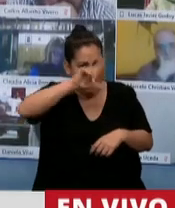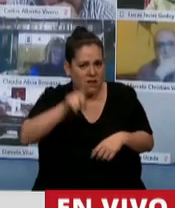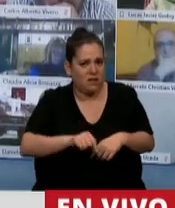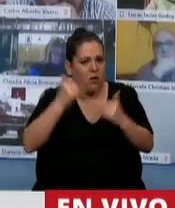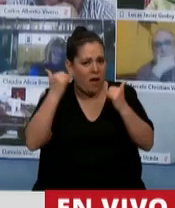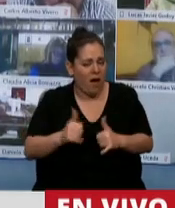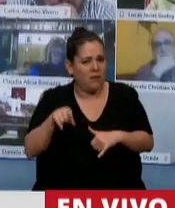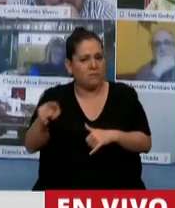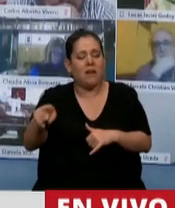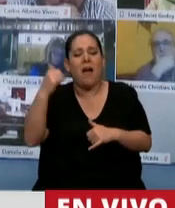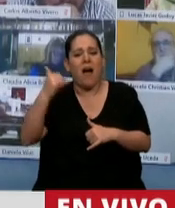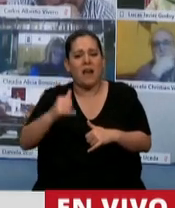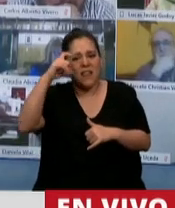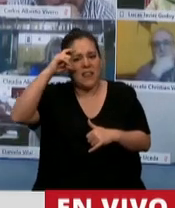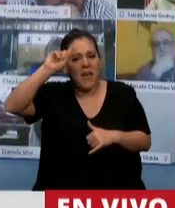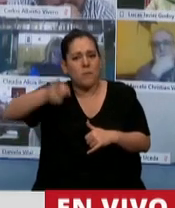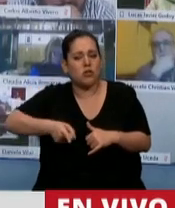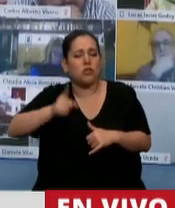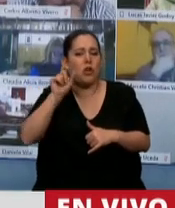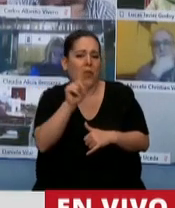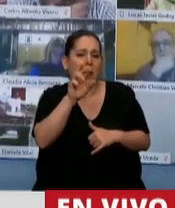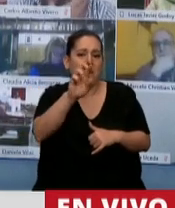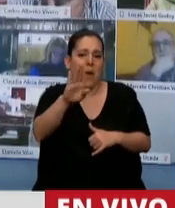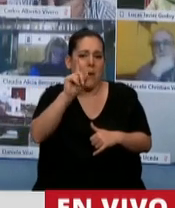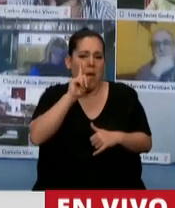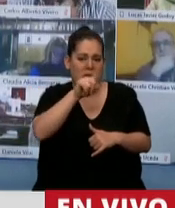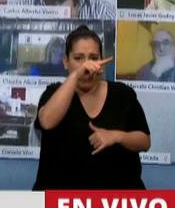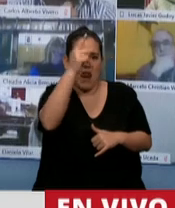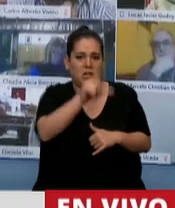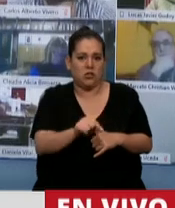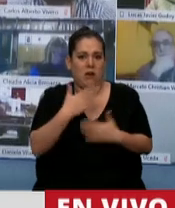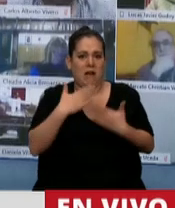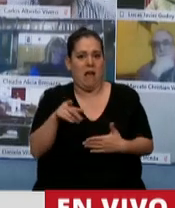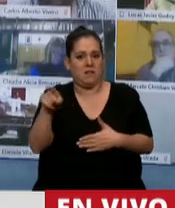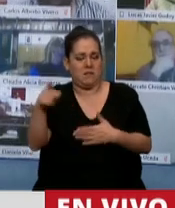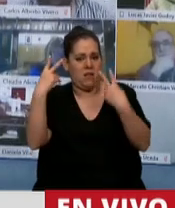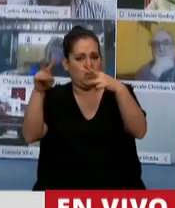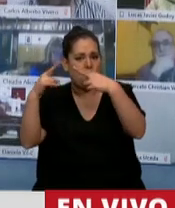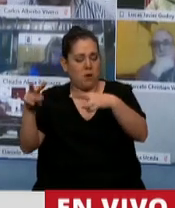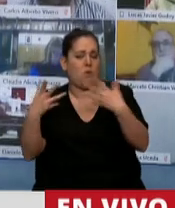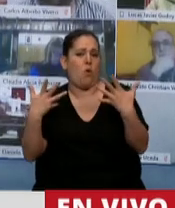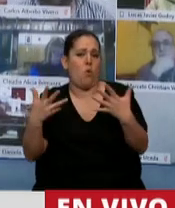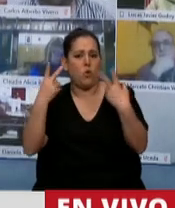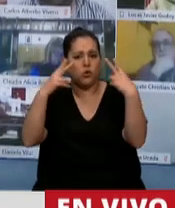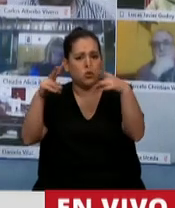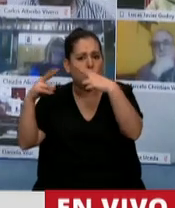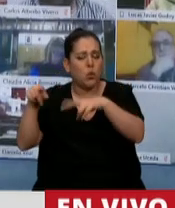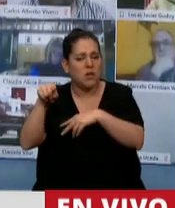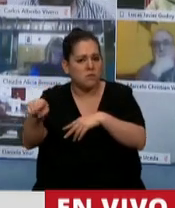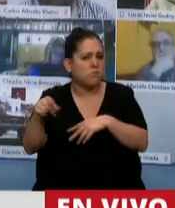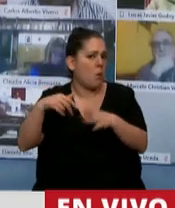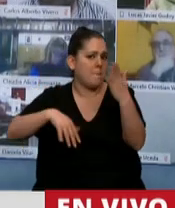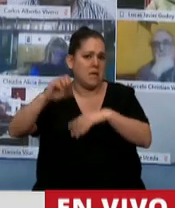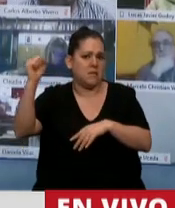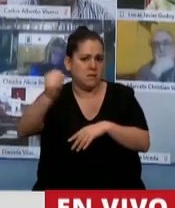representa el 10% del PBI nacional. Obviamente que todos estamos de acuerdo que el turismo es una de las actividades